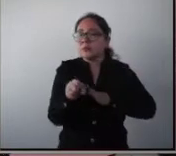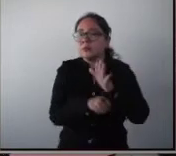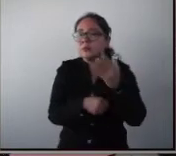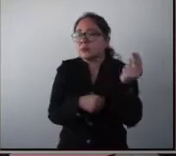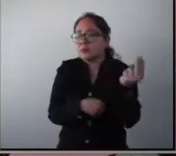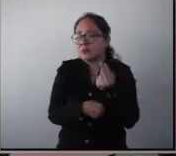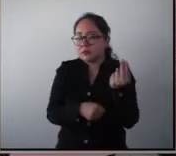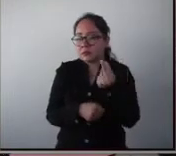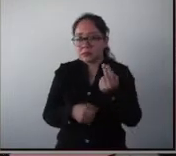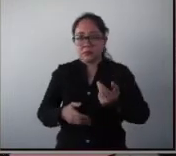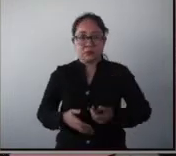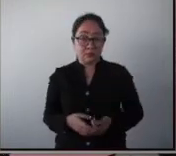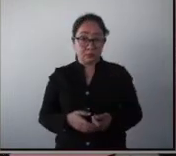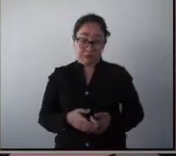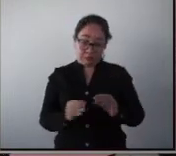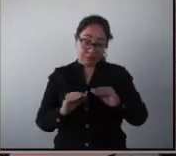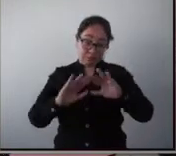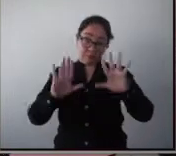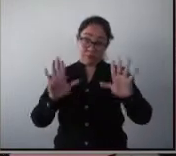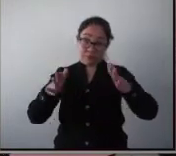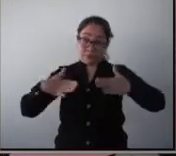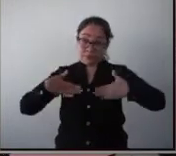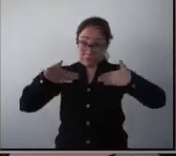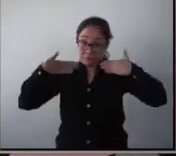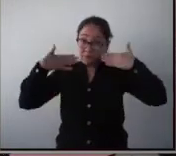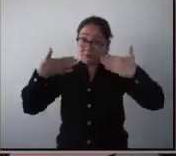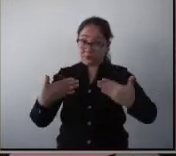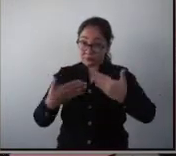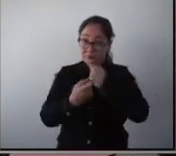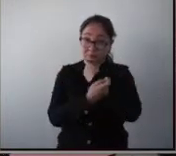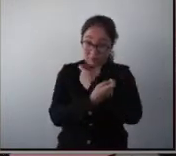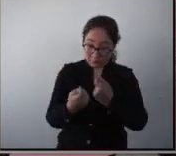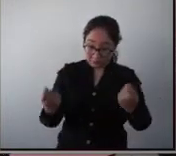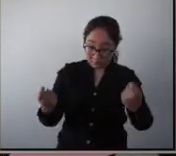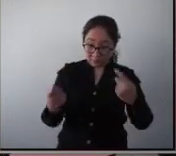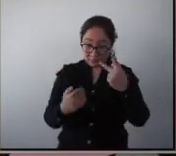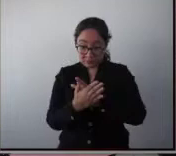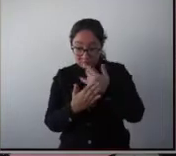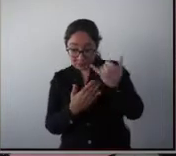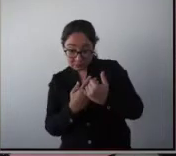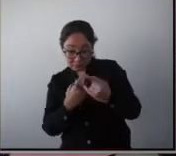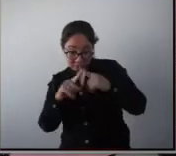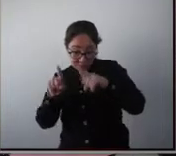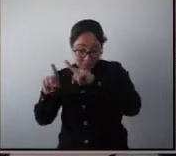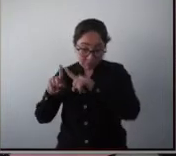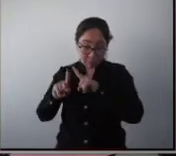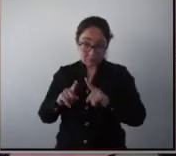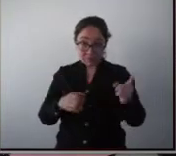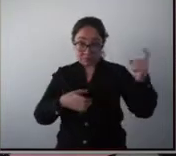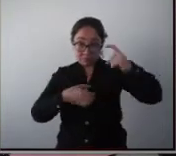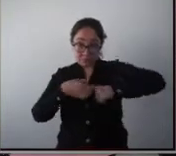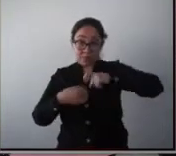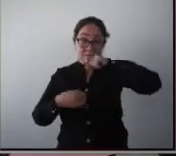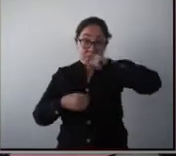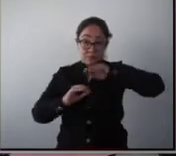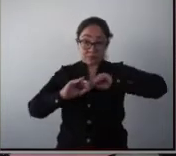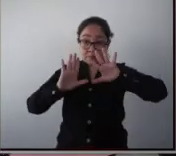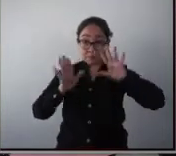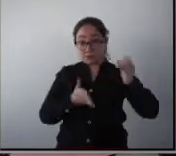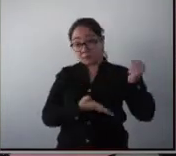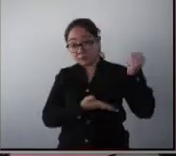pues además de la confianza y de que los niños se integren al proyecto pues necesitamos apoyo financiero.